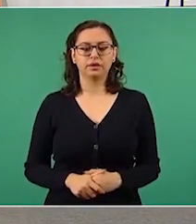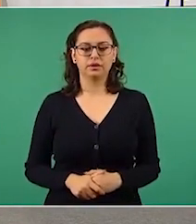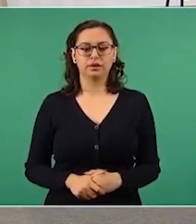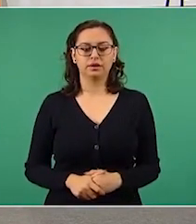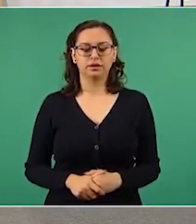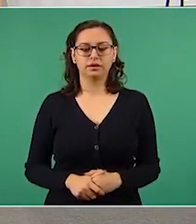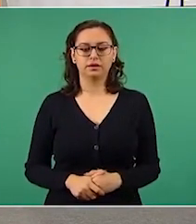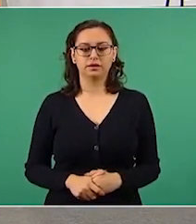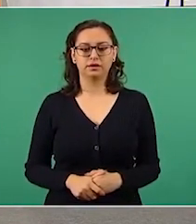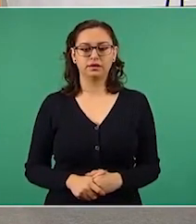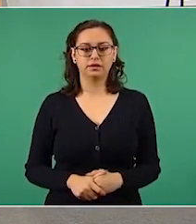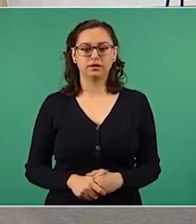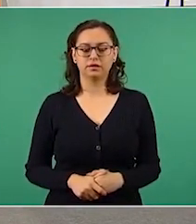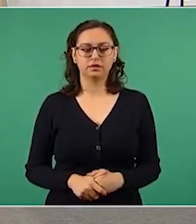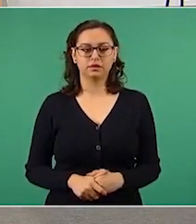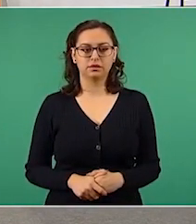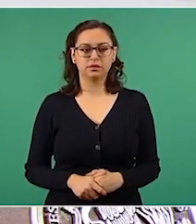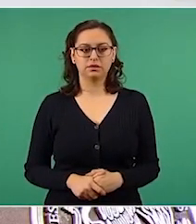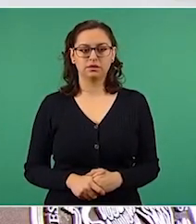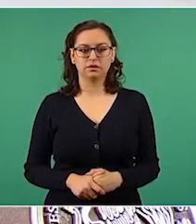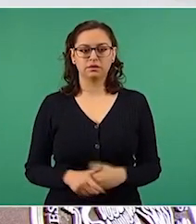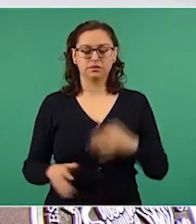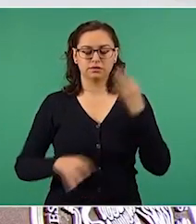Vamos a las noticias. Bueno,